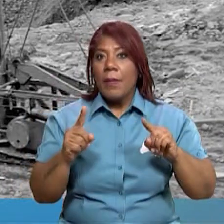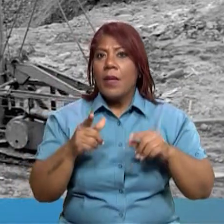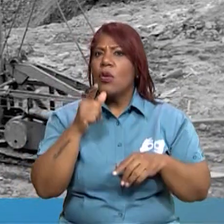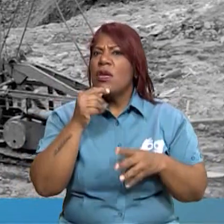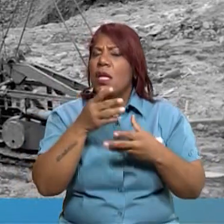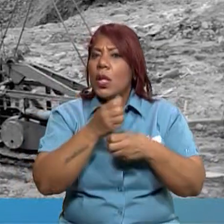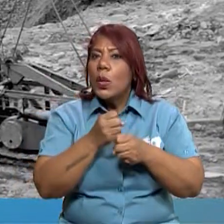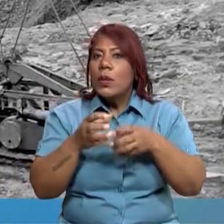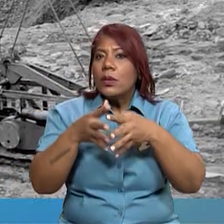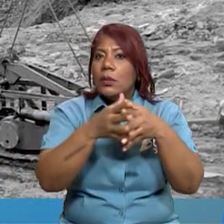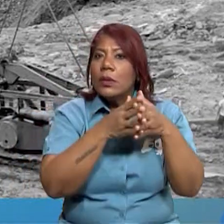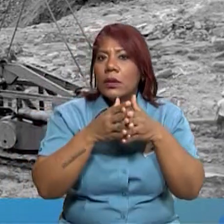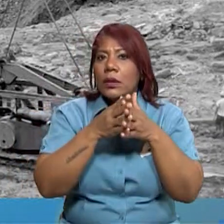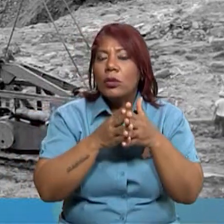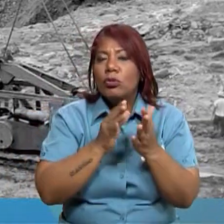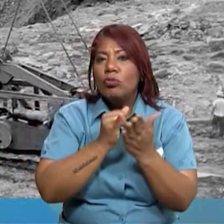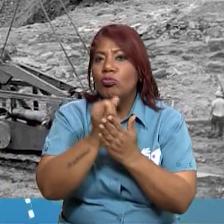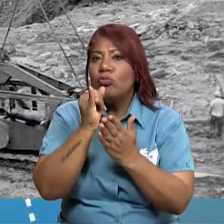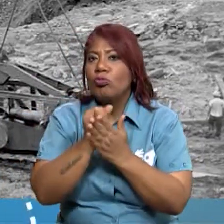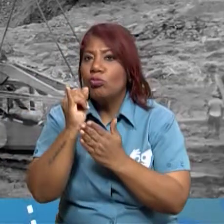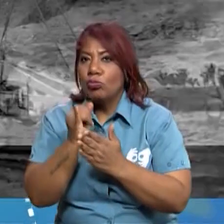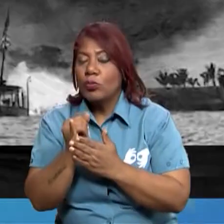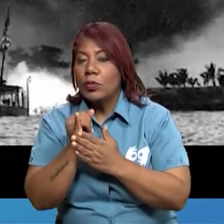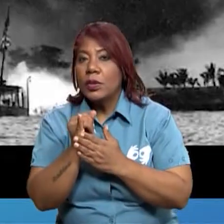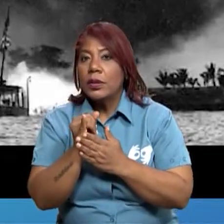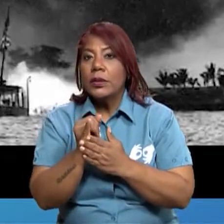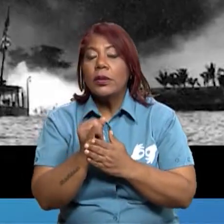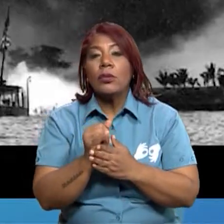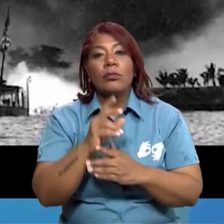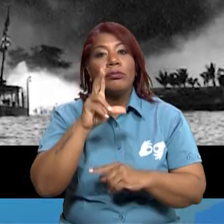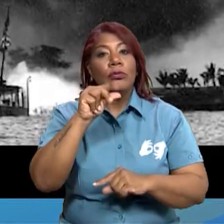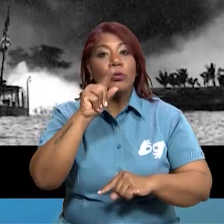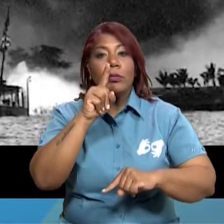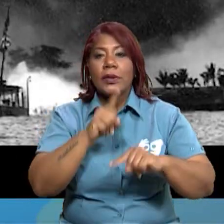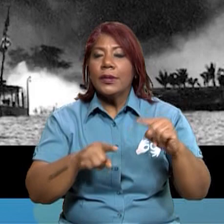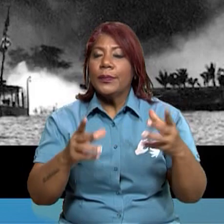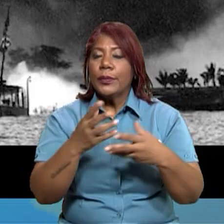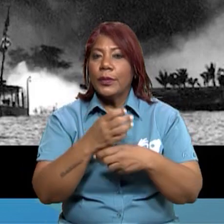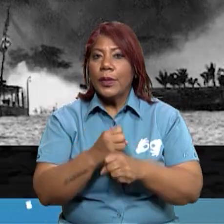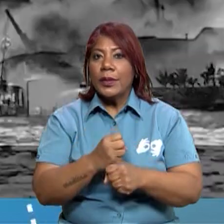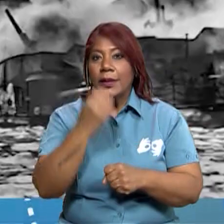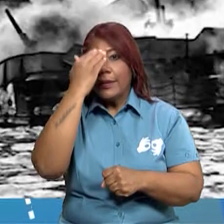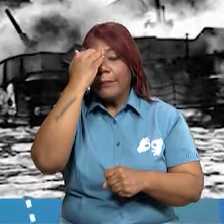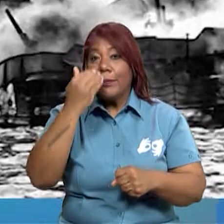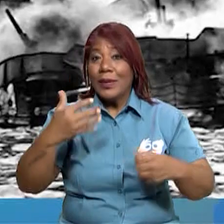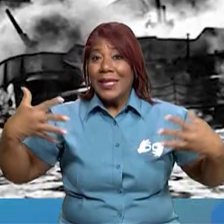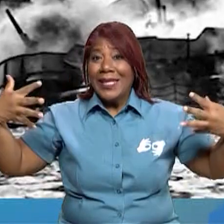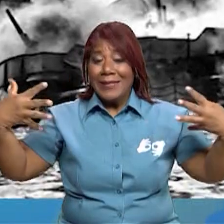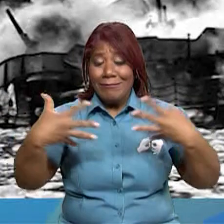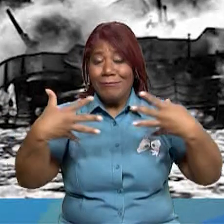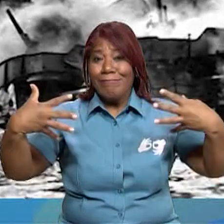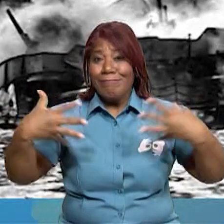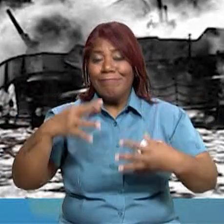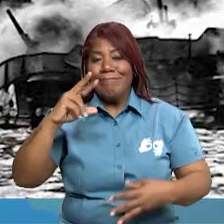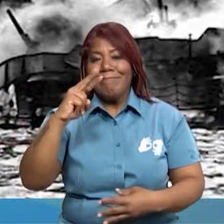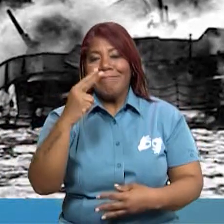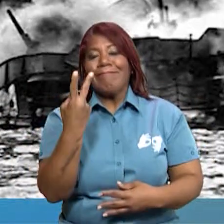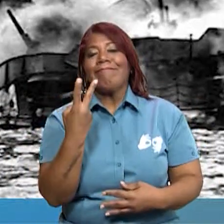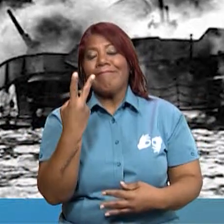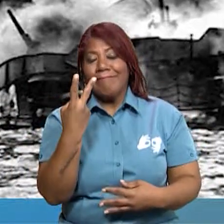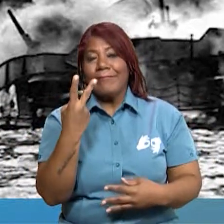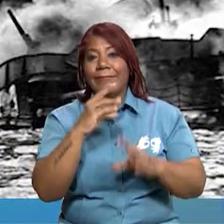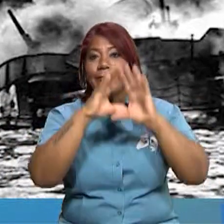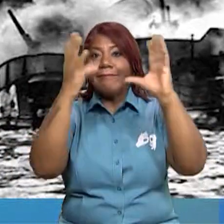emprendió un proyecto para expandir el canal, que nunca concluyó debido al estallido de la Segunda